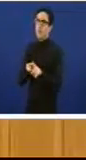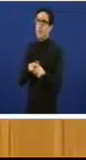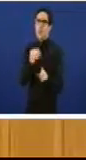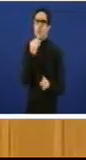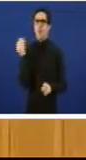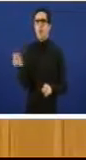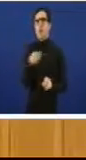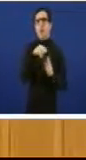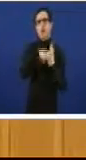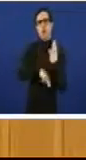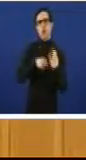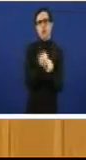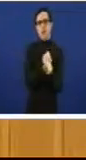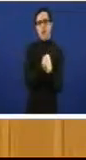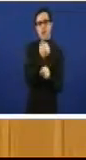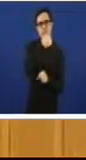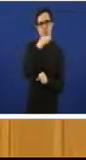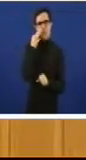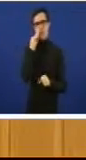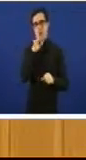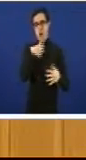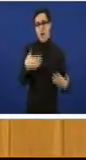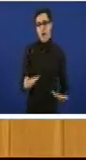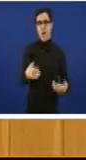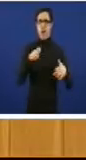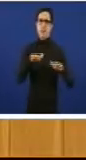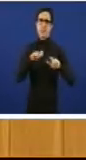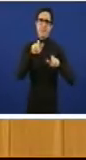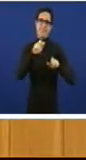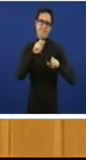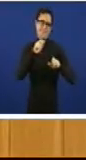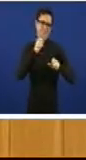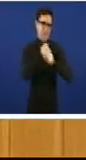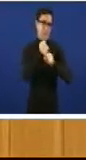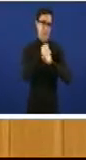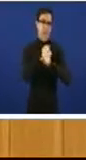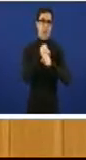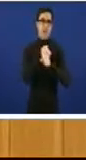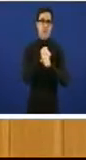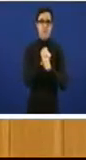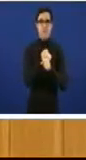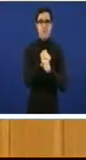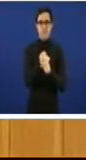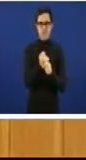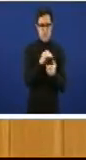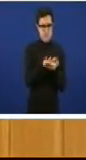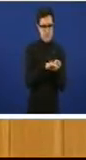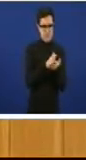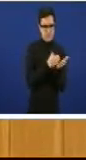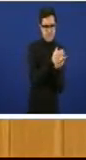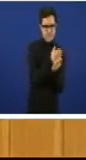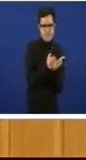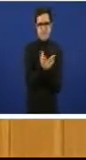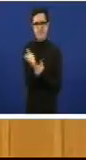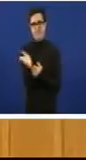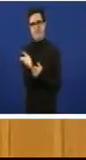molleres que en estes momentos están traballando. Estamos falando en dúas vertientes en primeiro lugar en